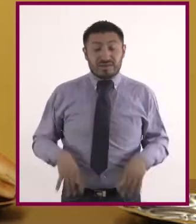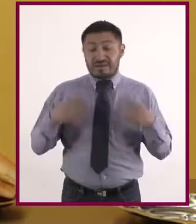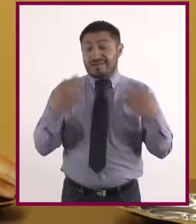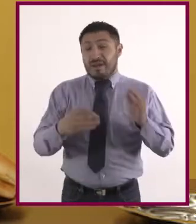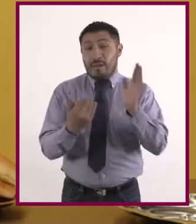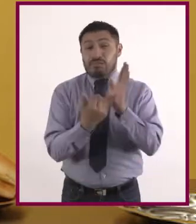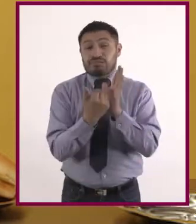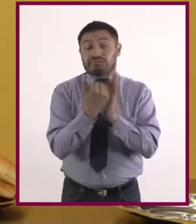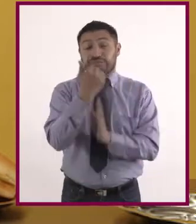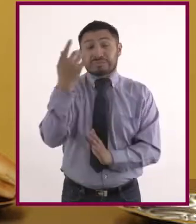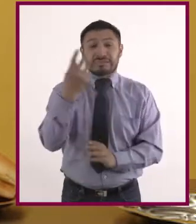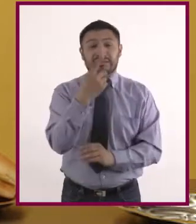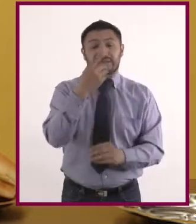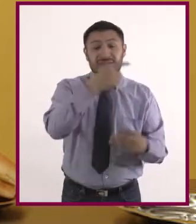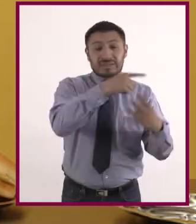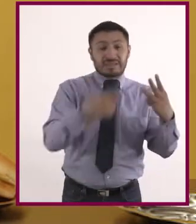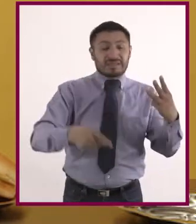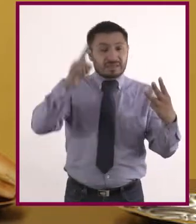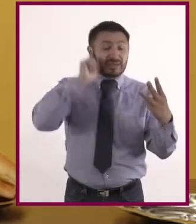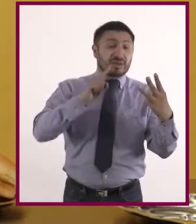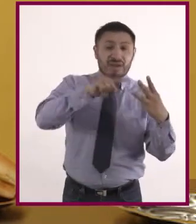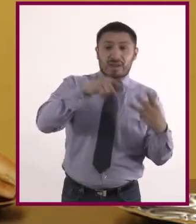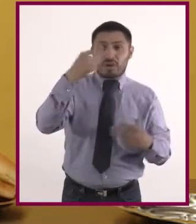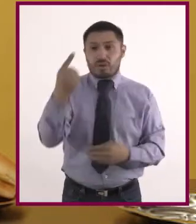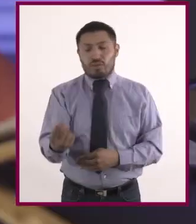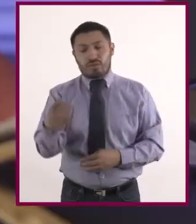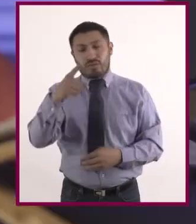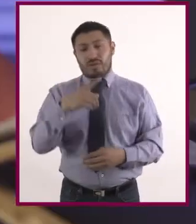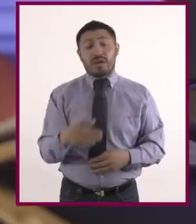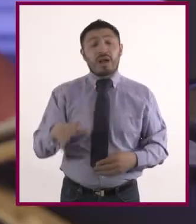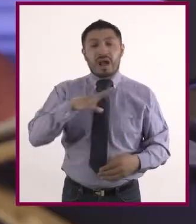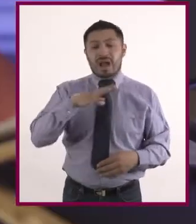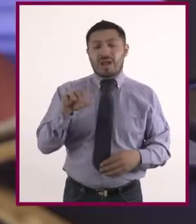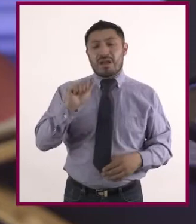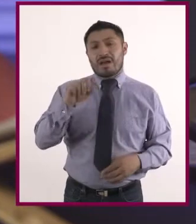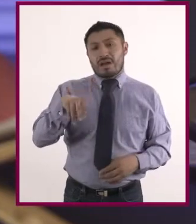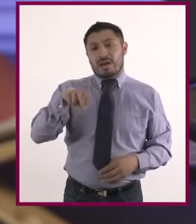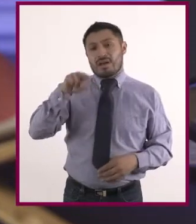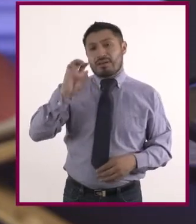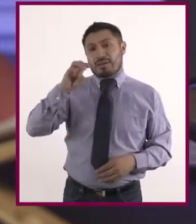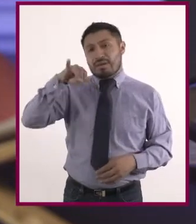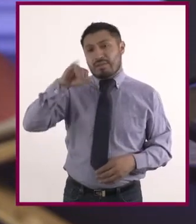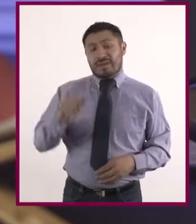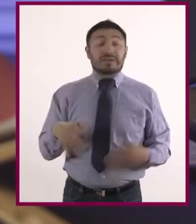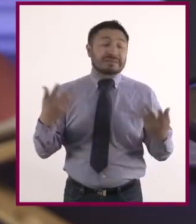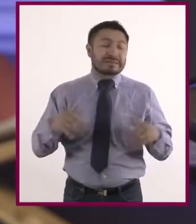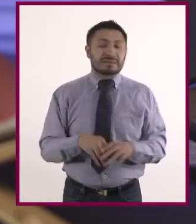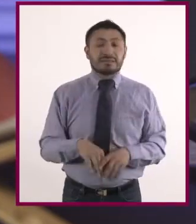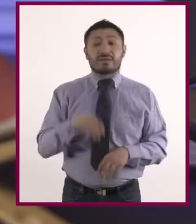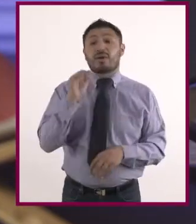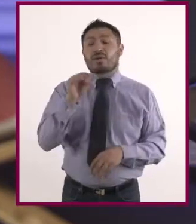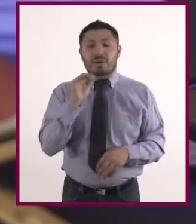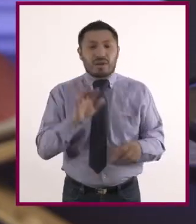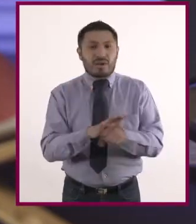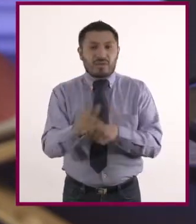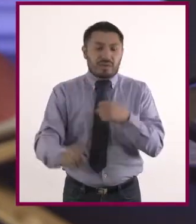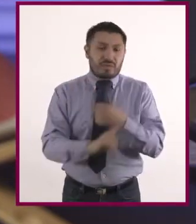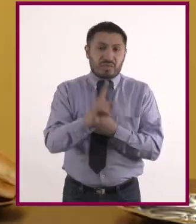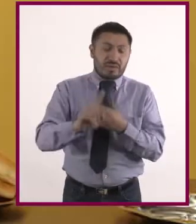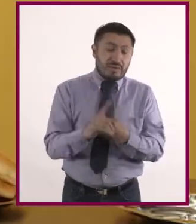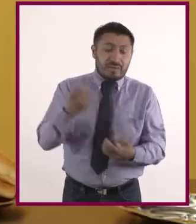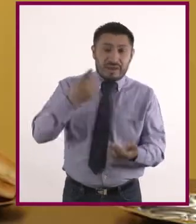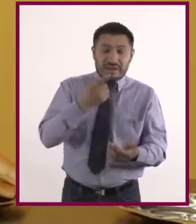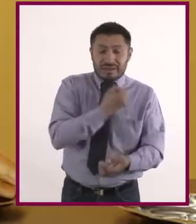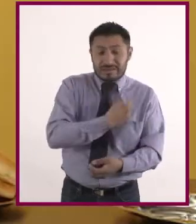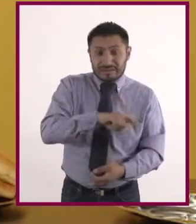Se estima que una de cada tres mujeres en edad reproductiva padece anemia. Oye Gerardo, ¿y qué tan graves son los problemas de salud por estreñimiento severo?